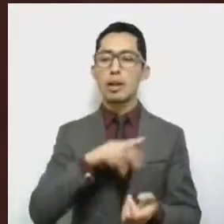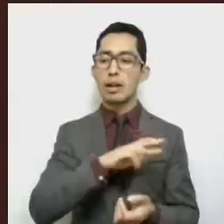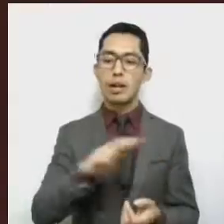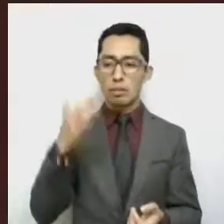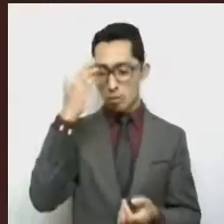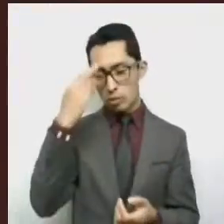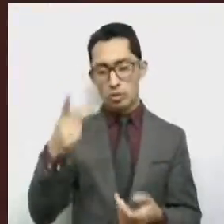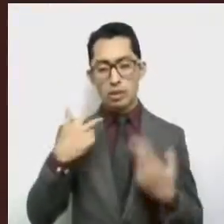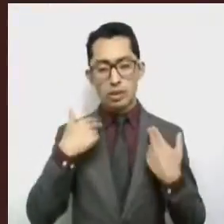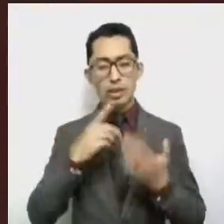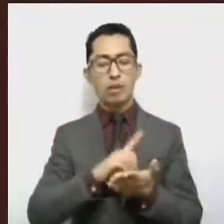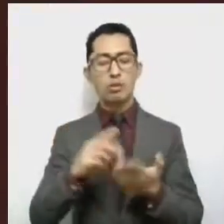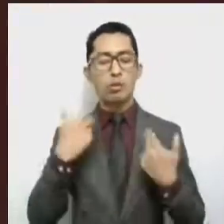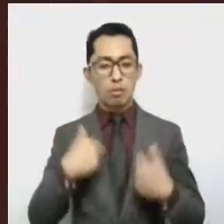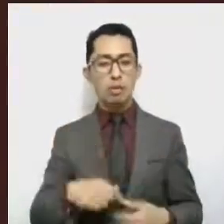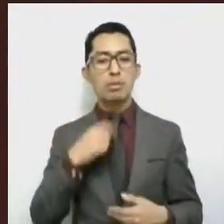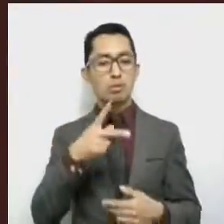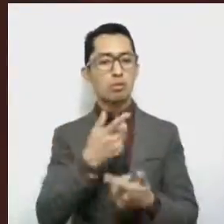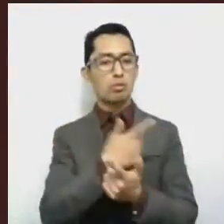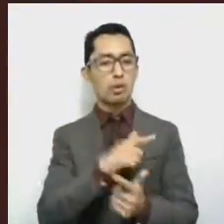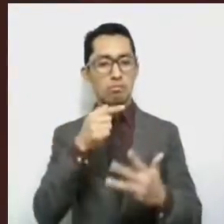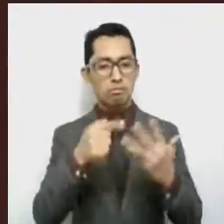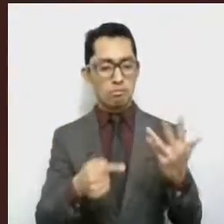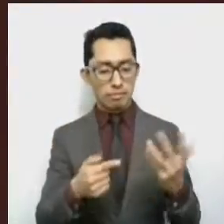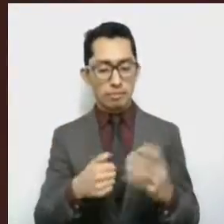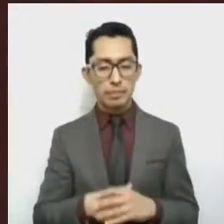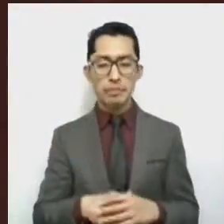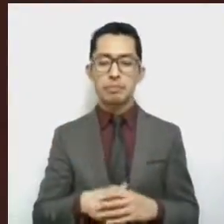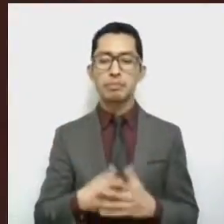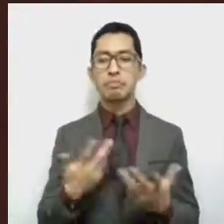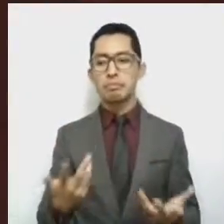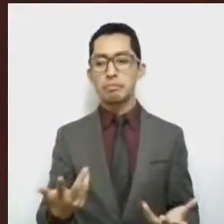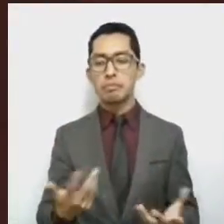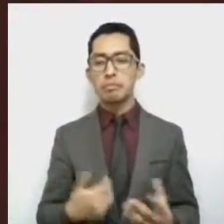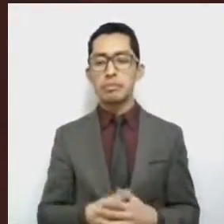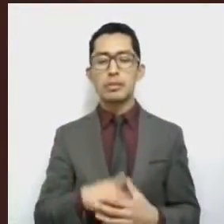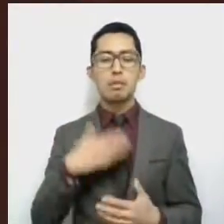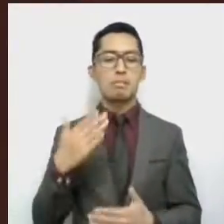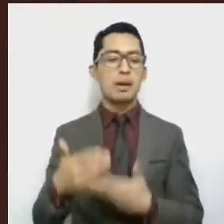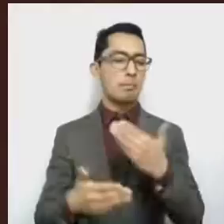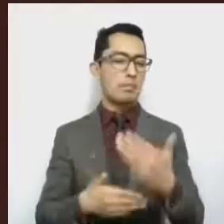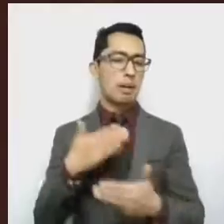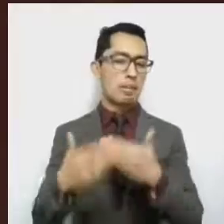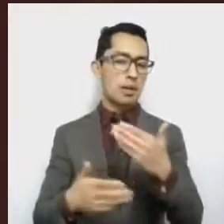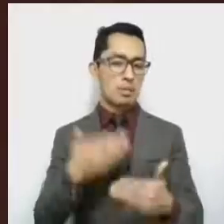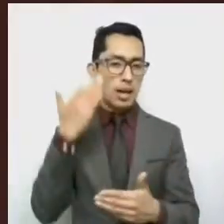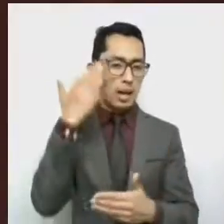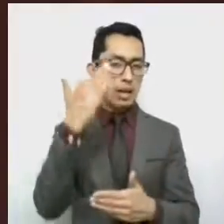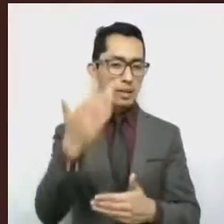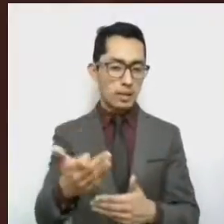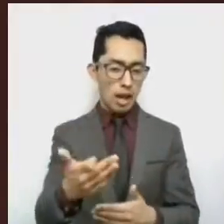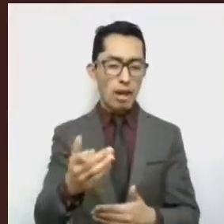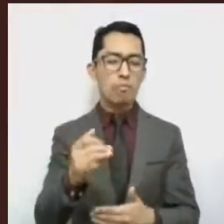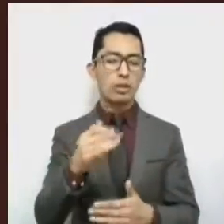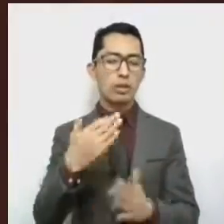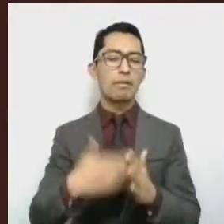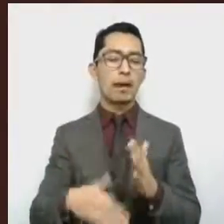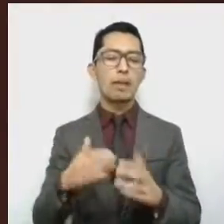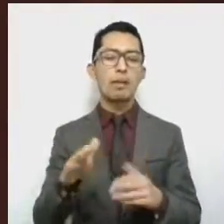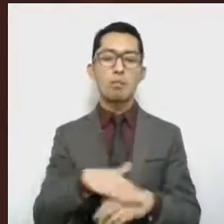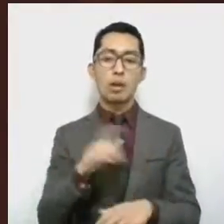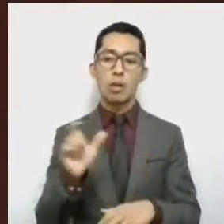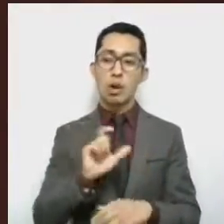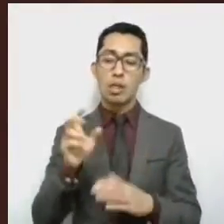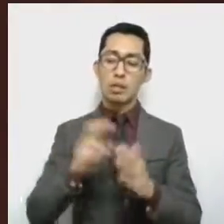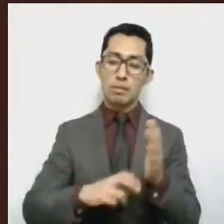y de libertades. Al paso de la progresividad ha sido sinuoso, ya que modificar una